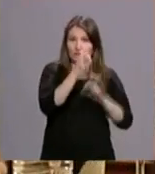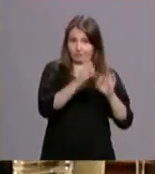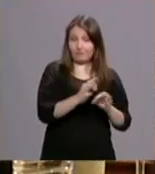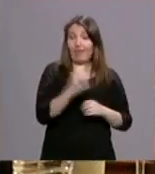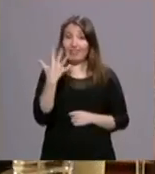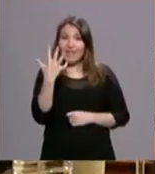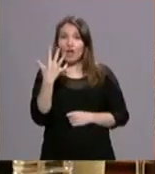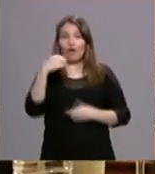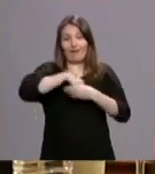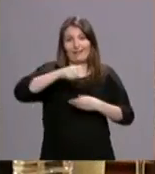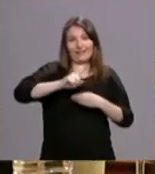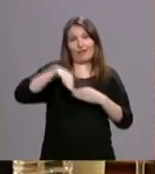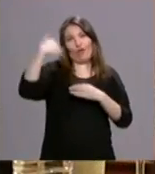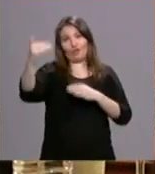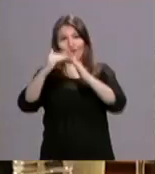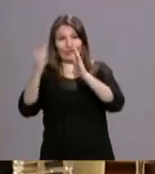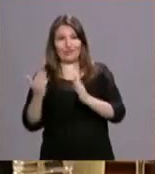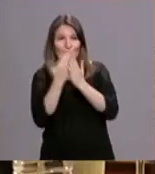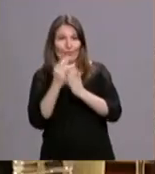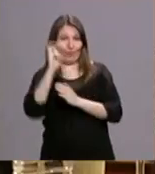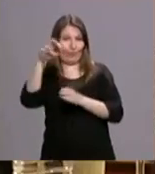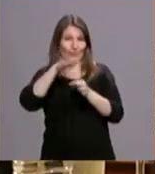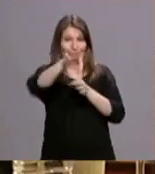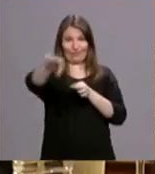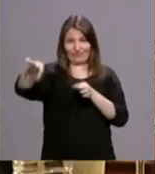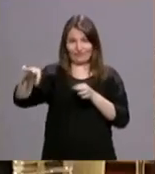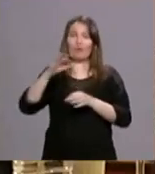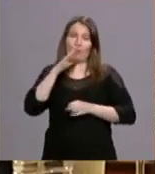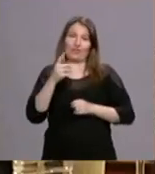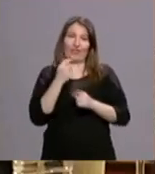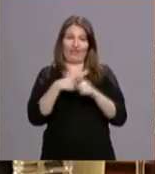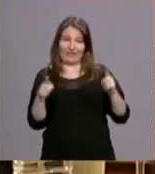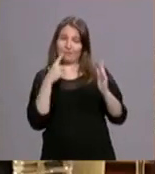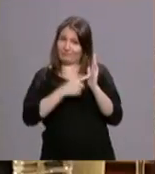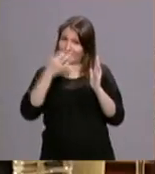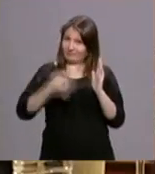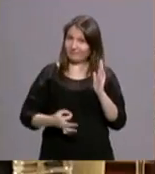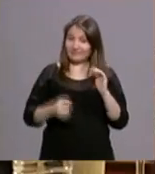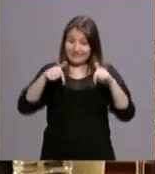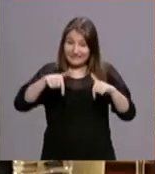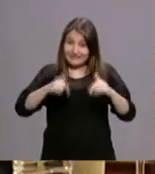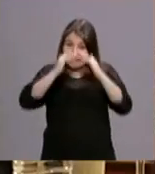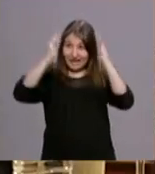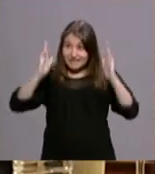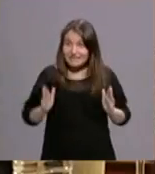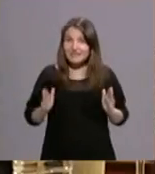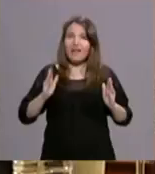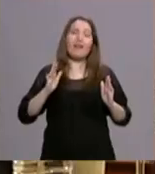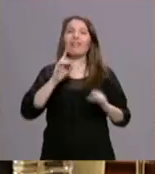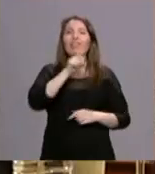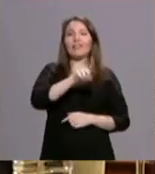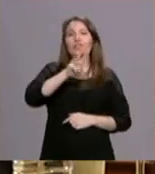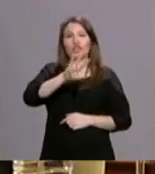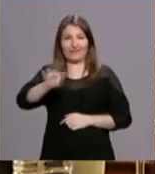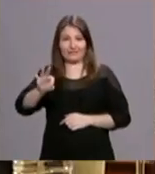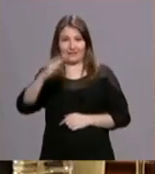no viven en este seminario, sino que están estudiando en otros seminarios y por eso la diferencia. Pero viviendo en este seminario, hay 130 en